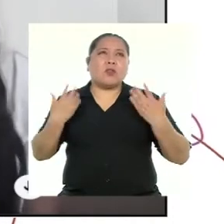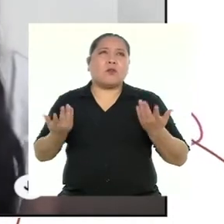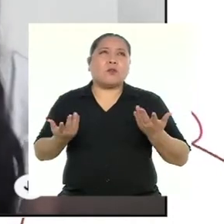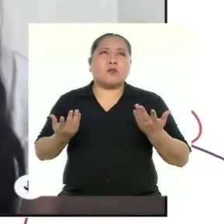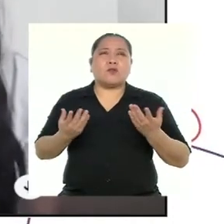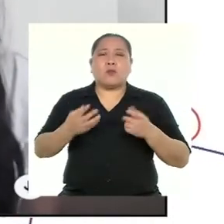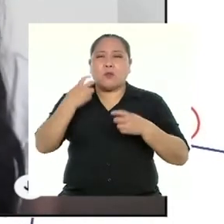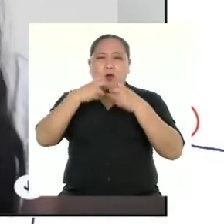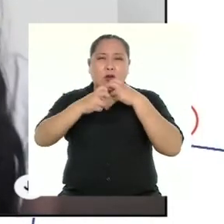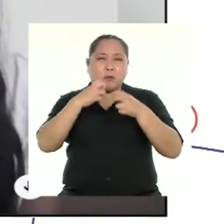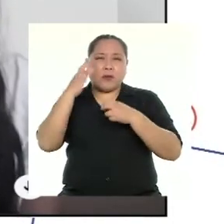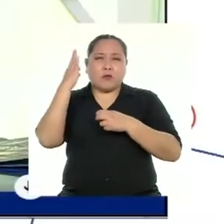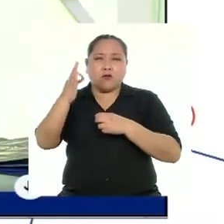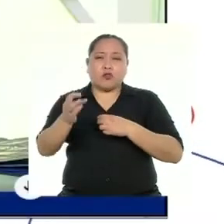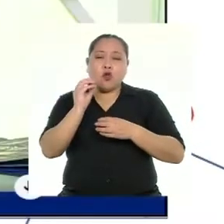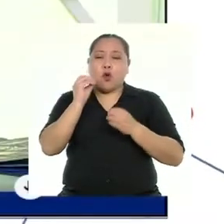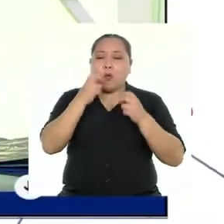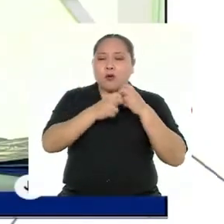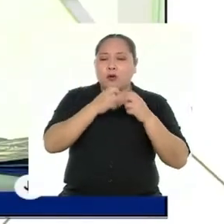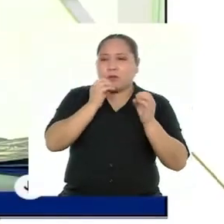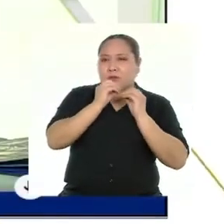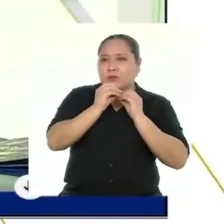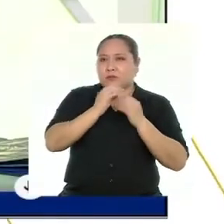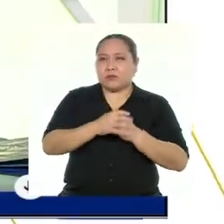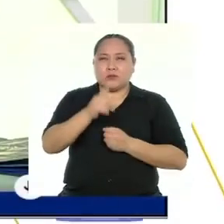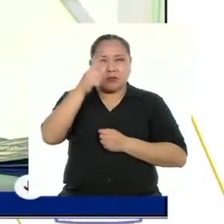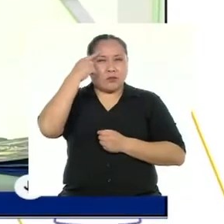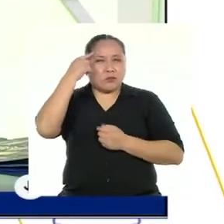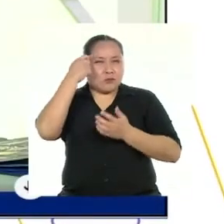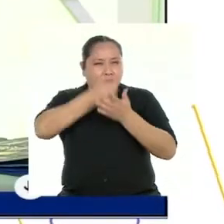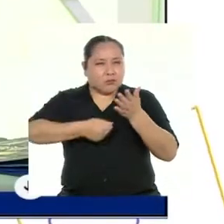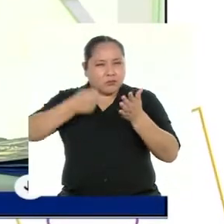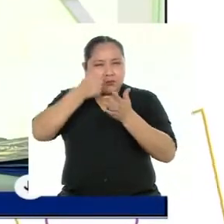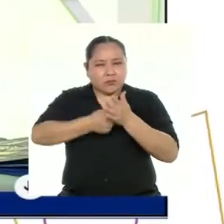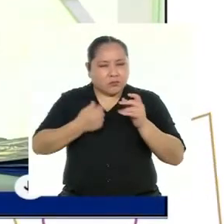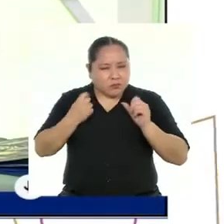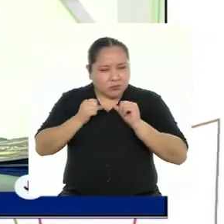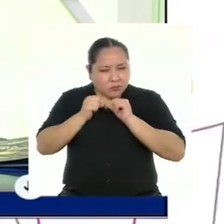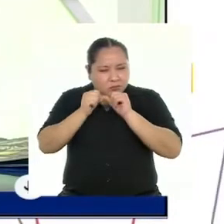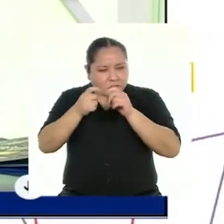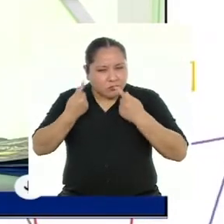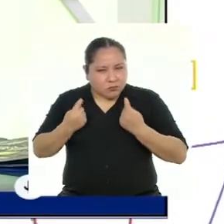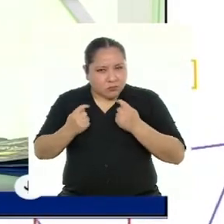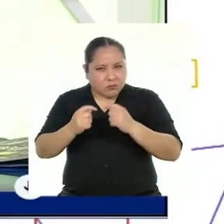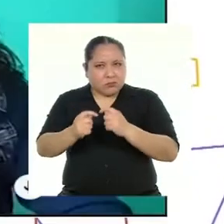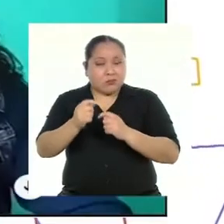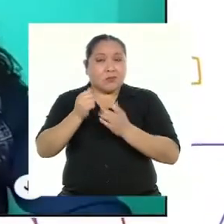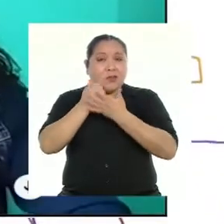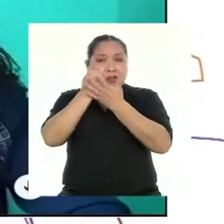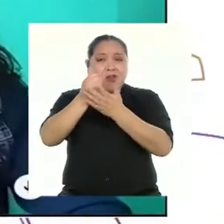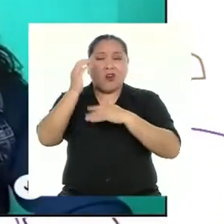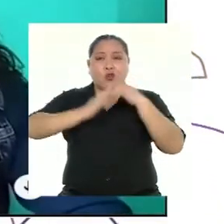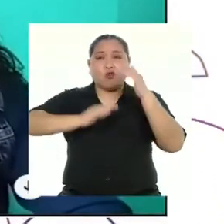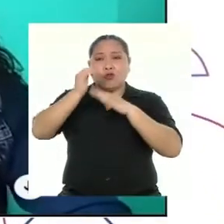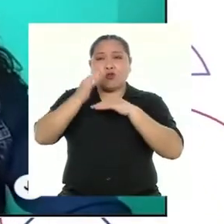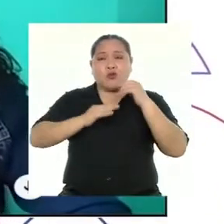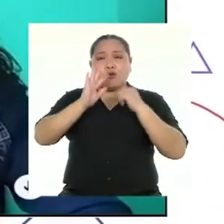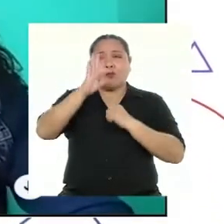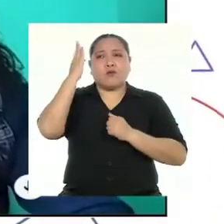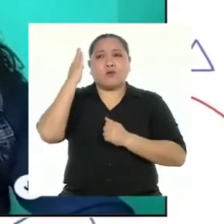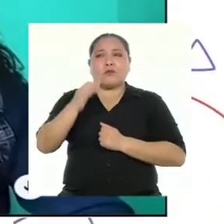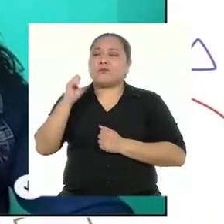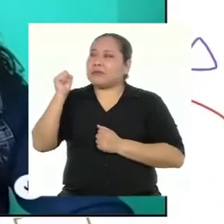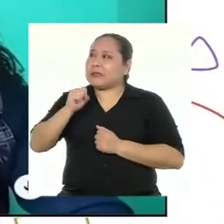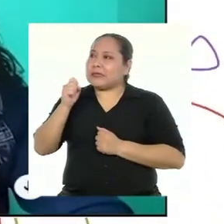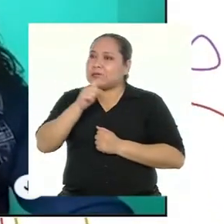ni tampoco problemas por resolver. ¿Creen que la perseverancia y la constancia te ayudarán a construir tu futuro? Sí, porque